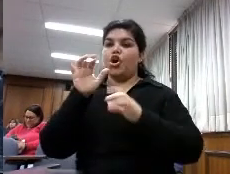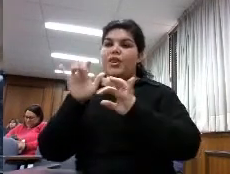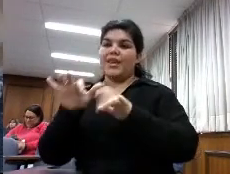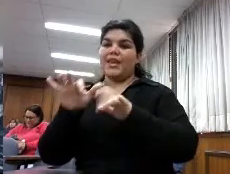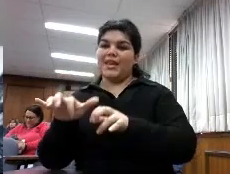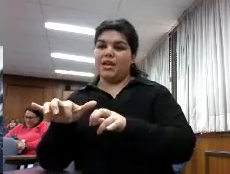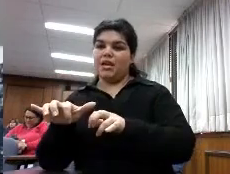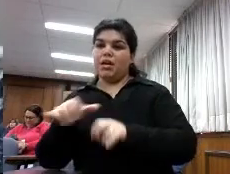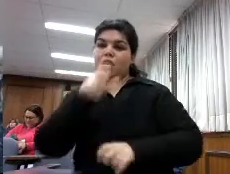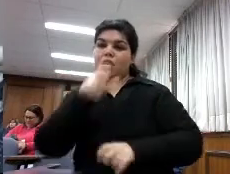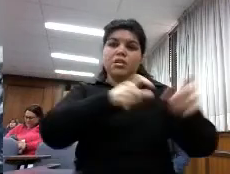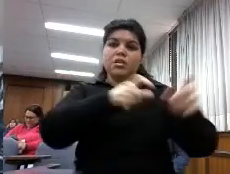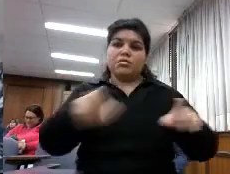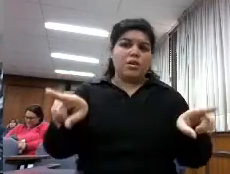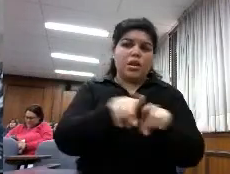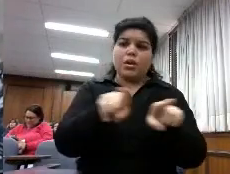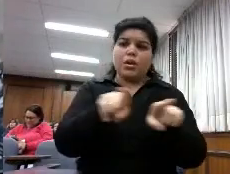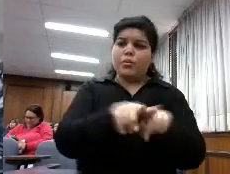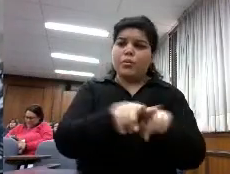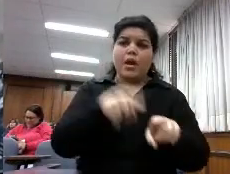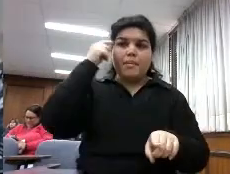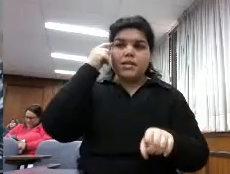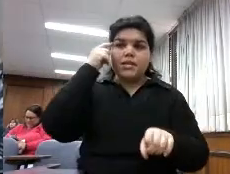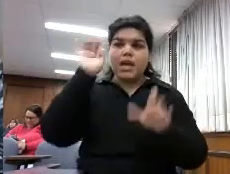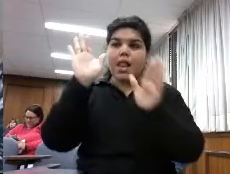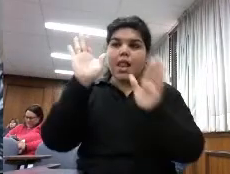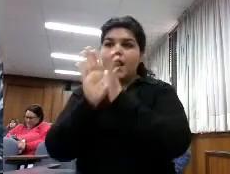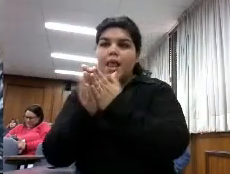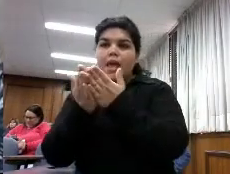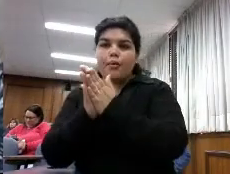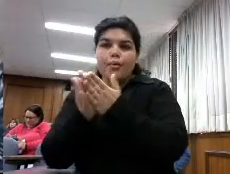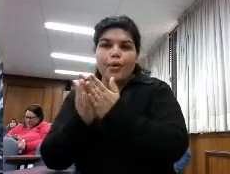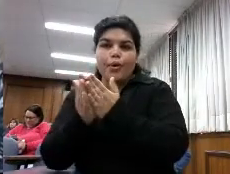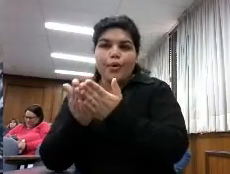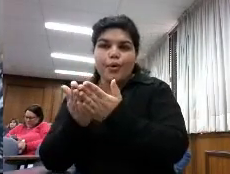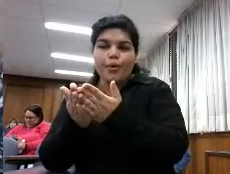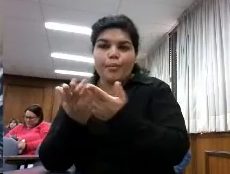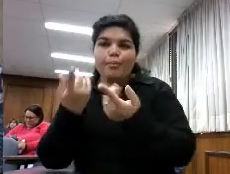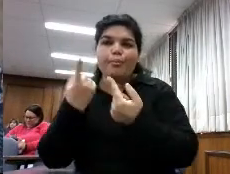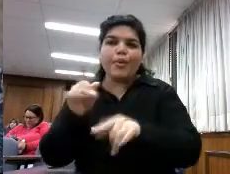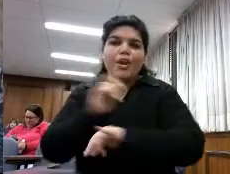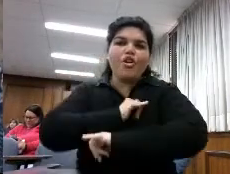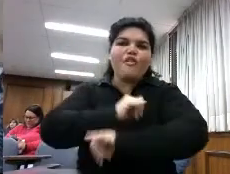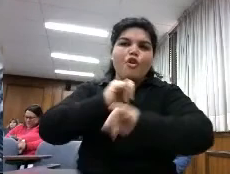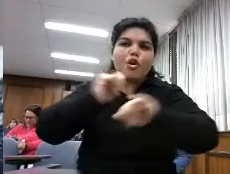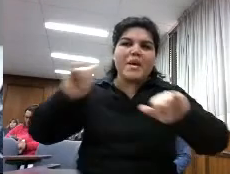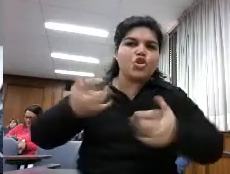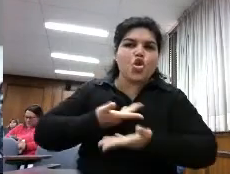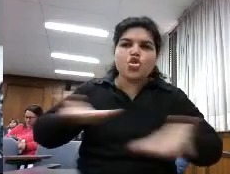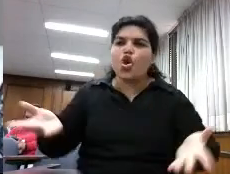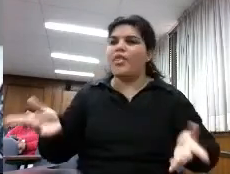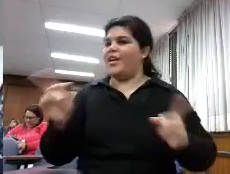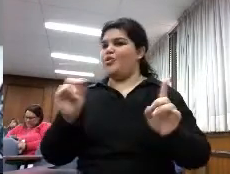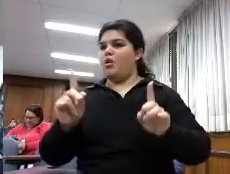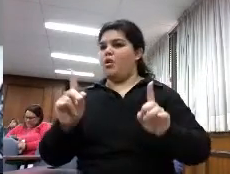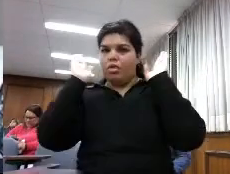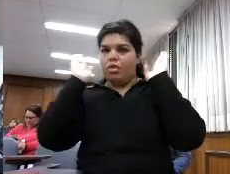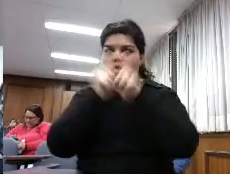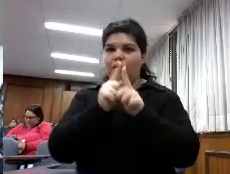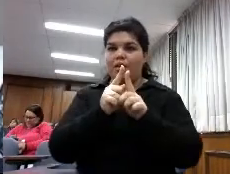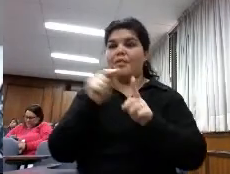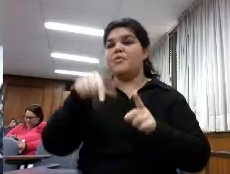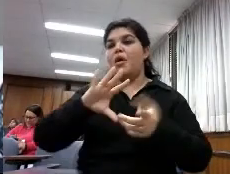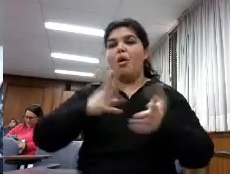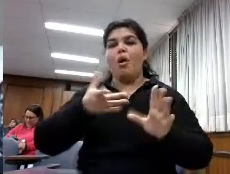usuarios también lo mismo están pensando en libros pero no están pensando en otro tipo de recursos y esa es mi teoría para explicar eso